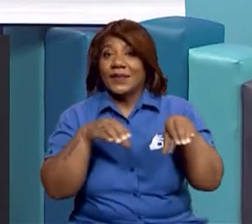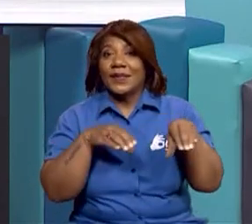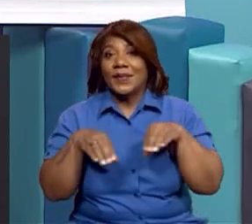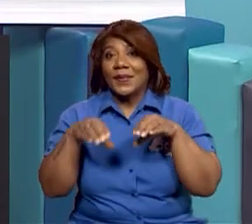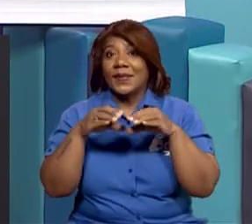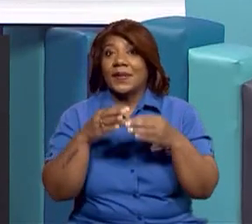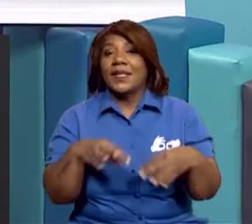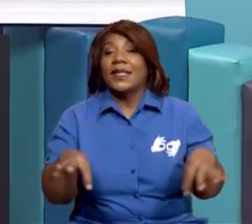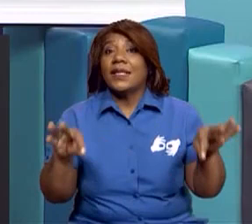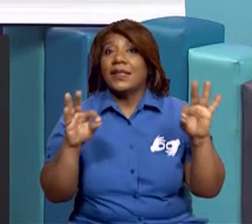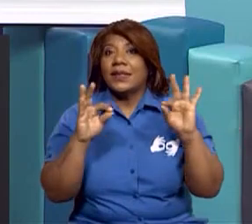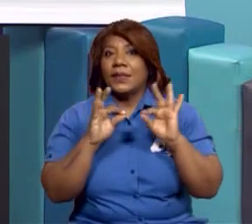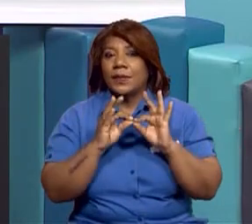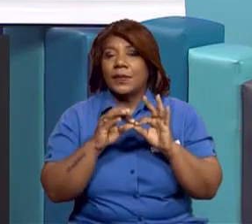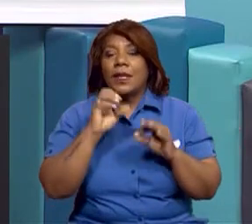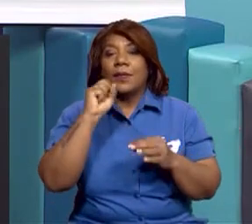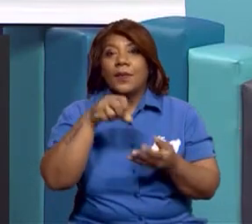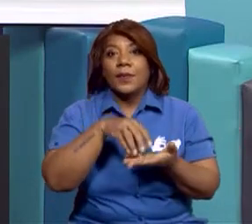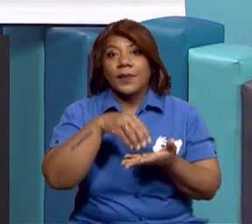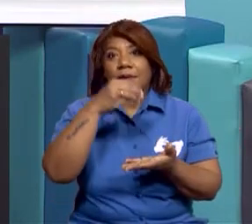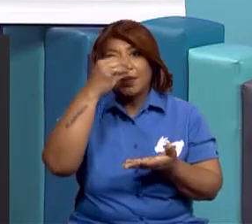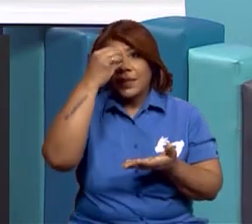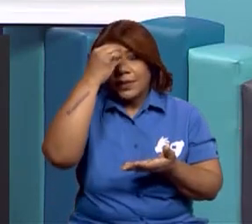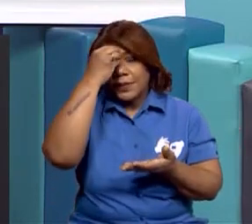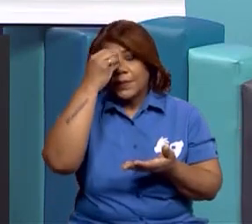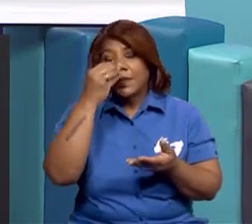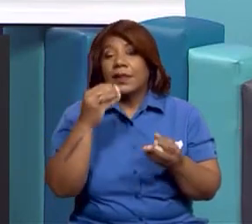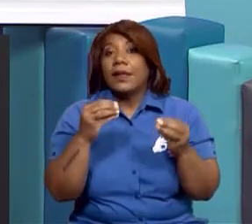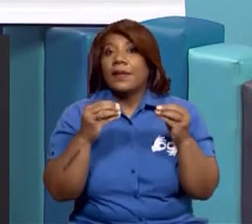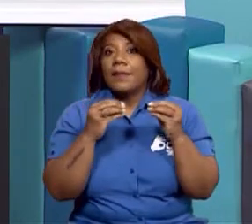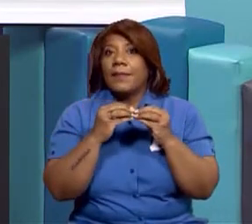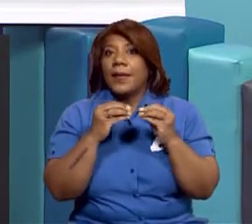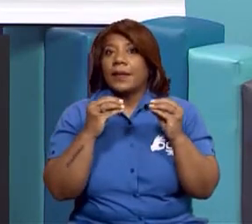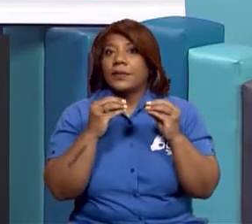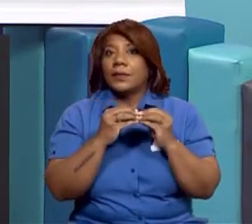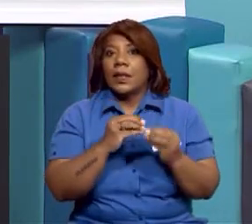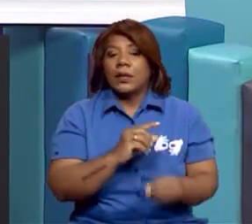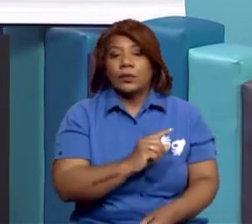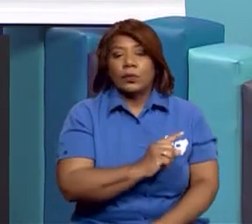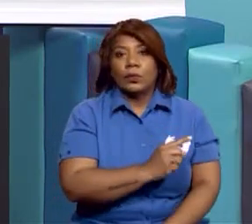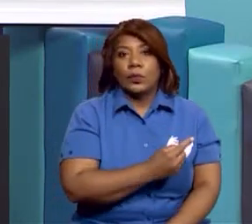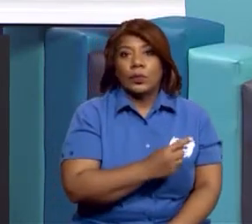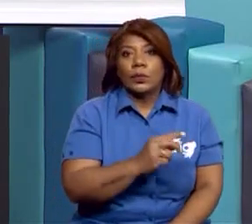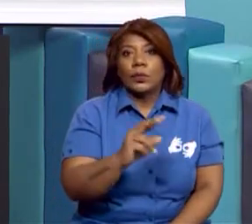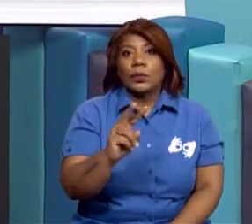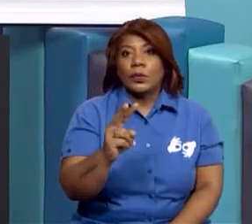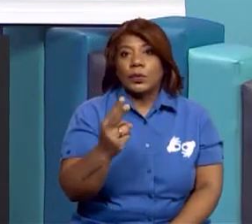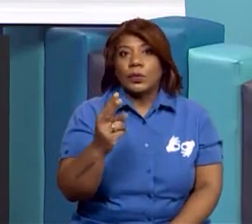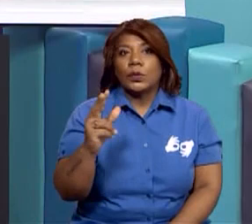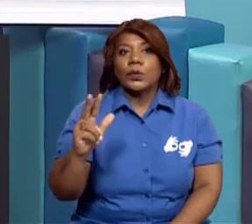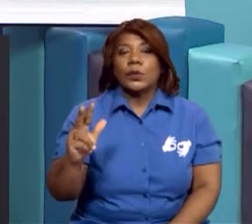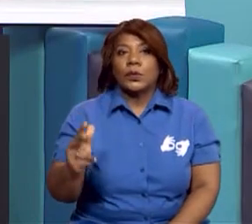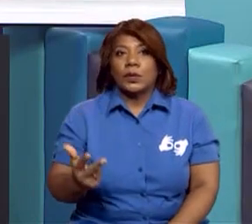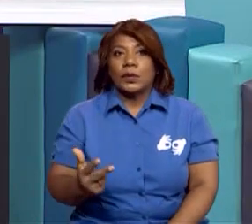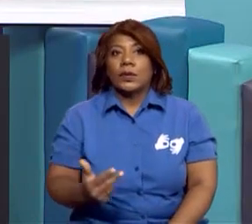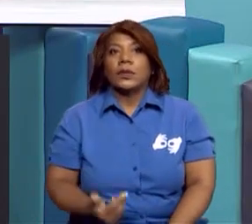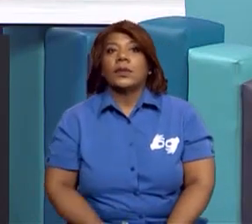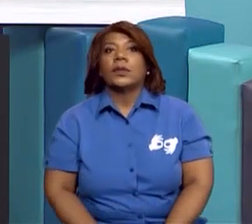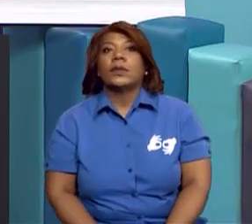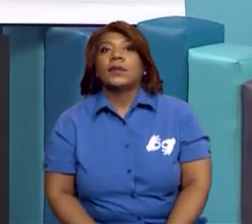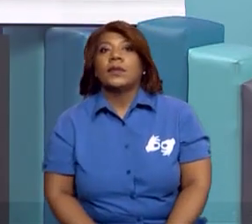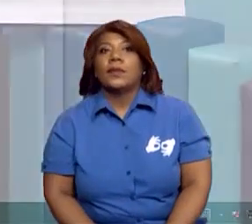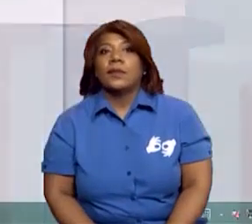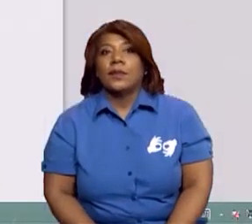importante porque de esta manera vamos a seguir fortaleciendo esos sectores de la economía de nuestro país. Ok,